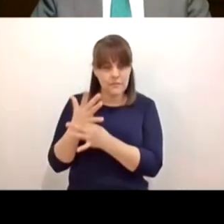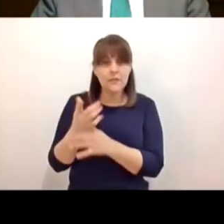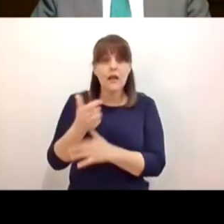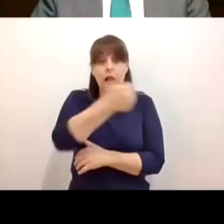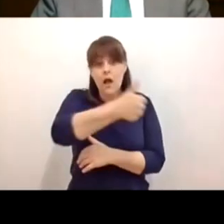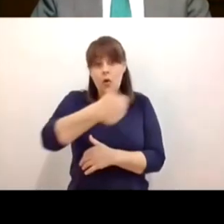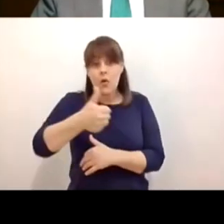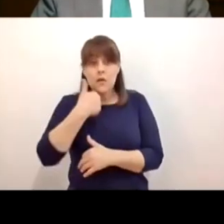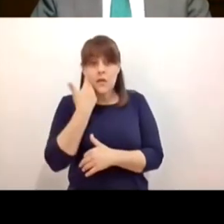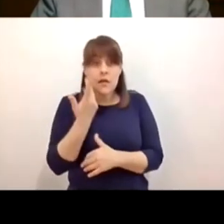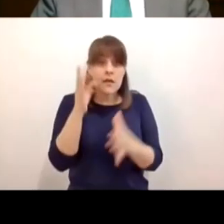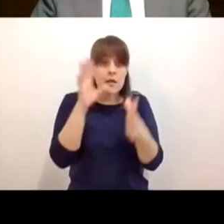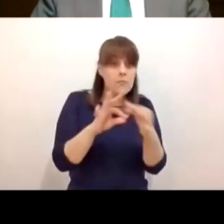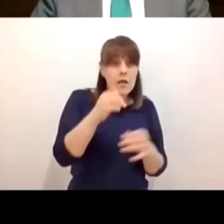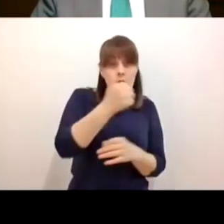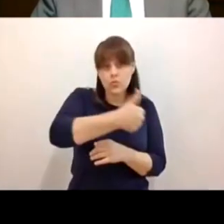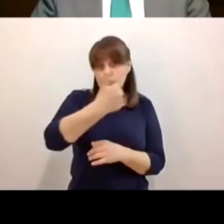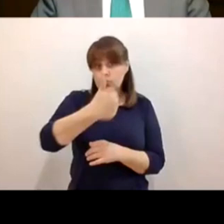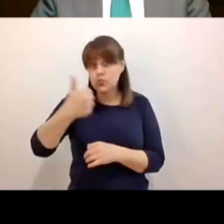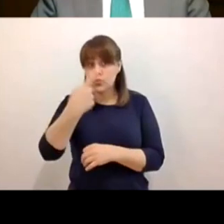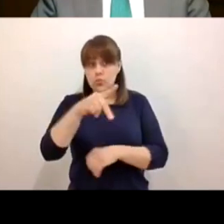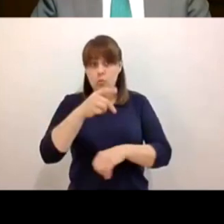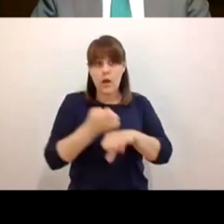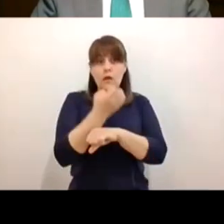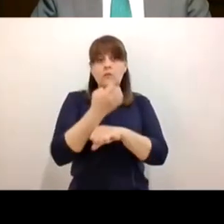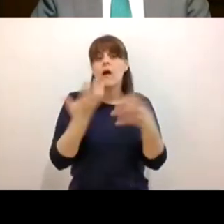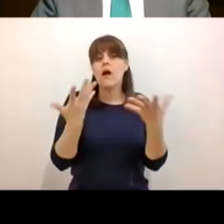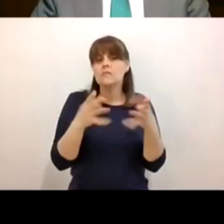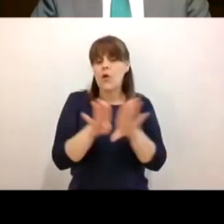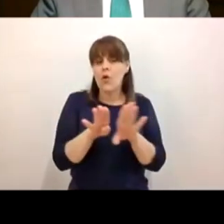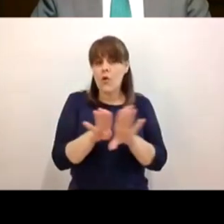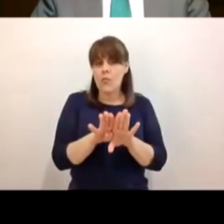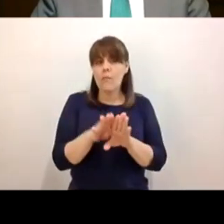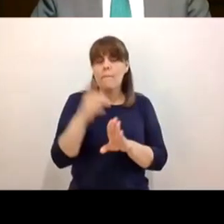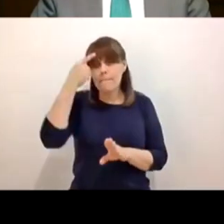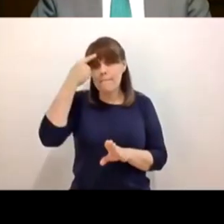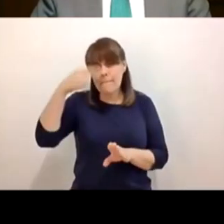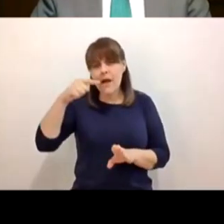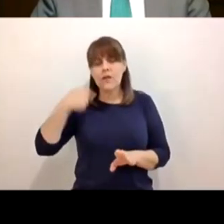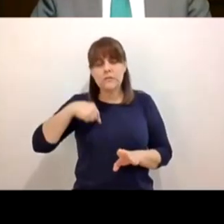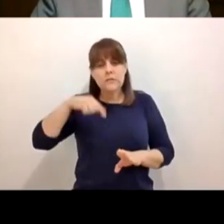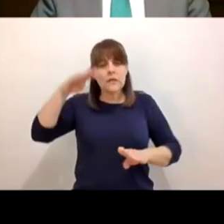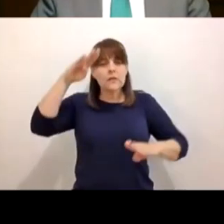va a hacer en esos estados y que tengamos una imagen de lo que va a pasar a nivel nacional